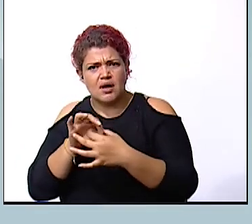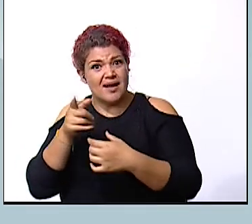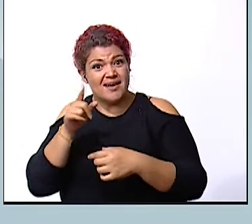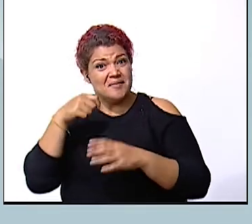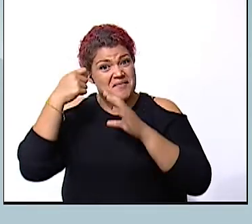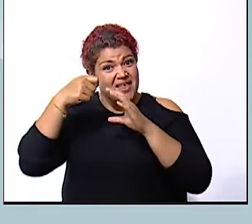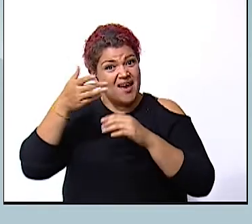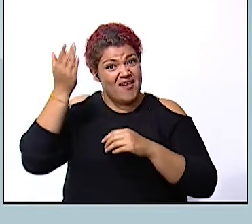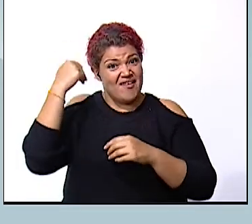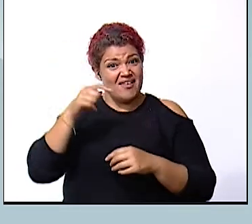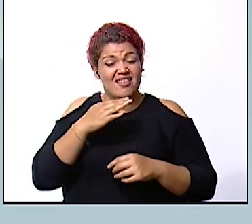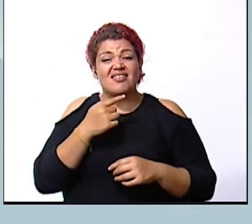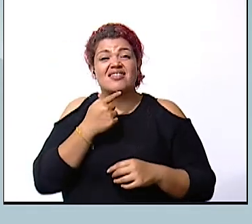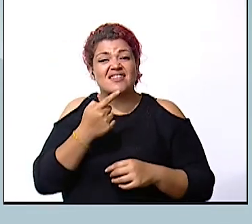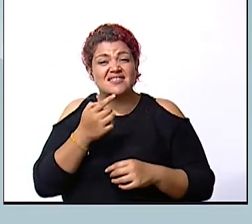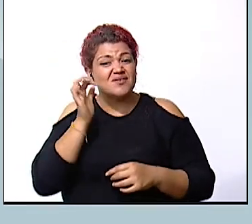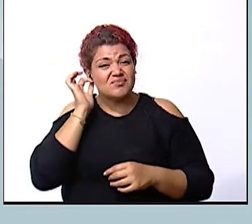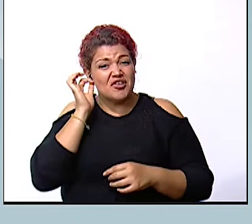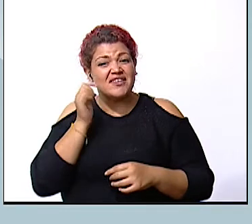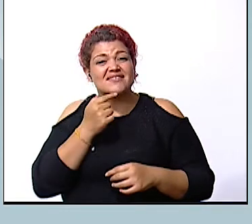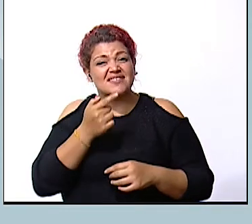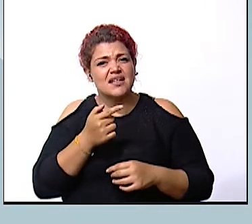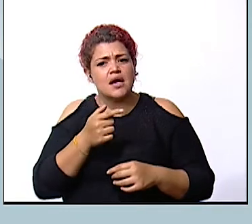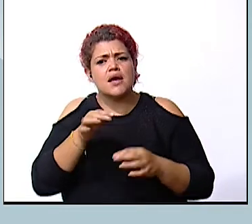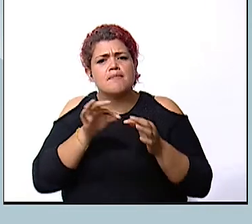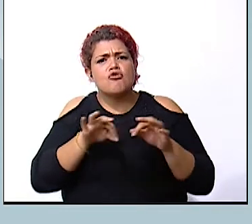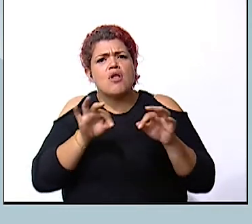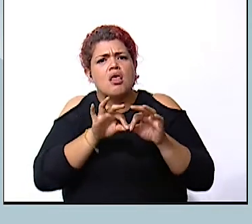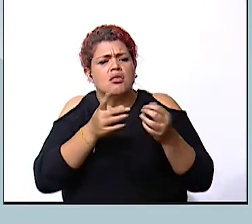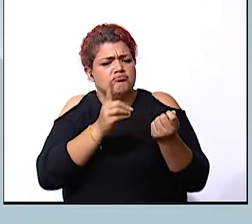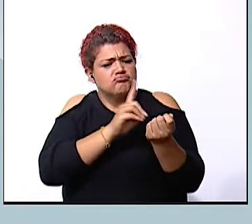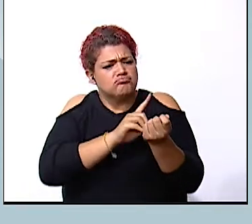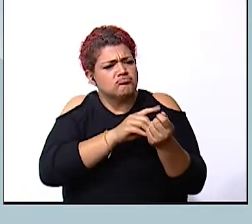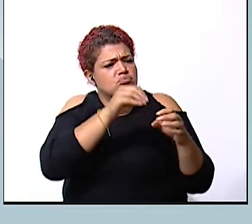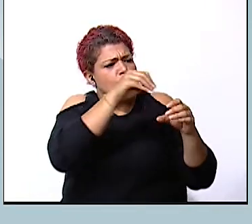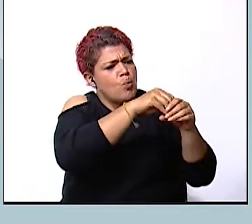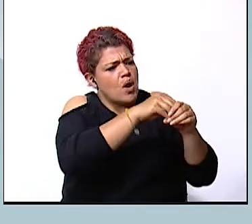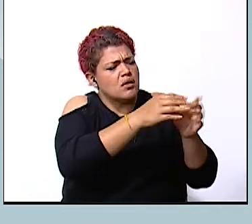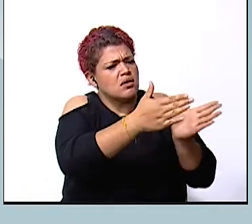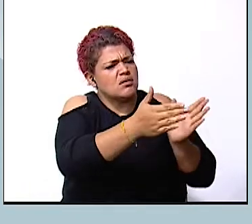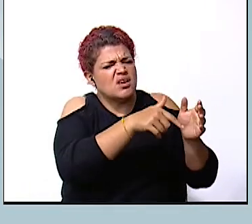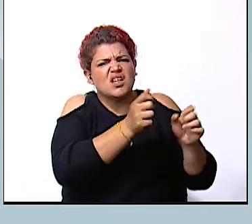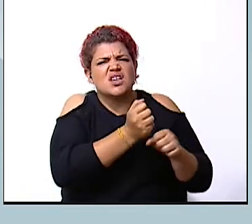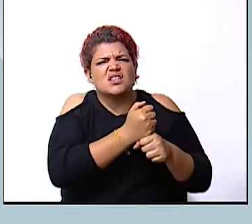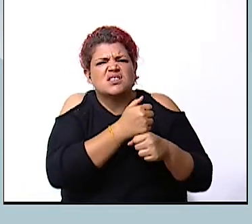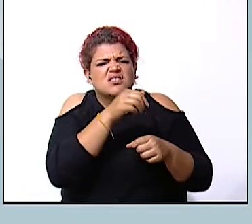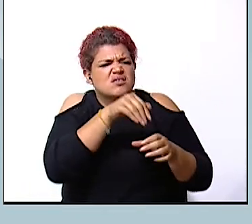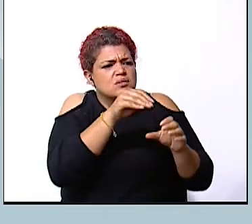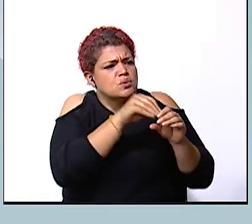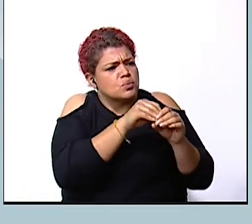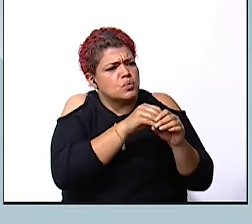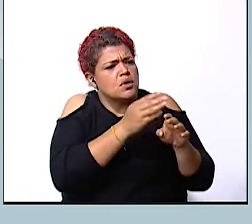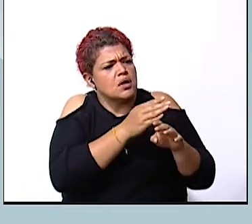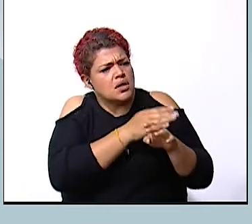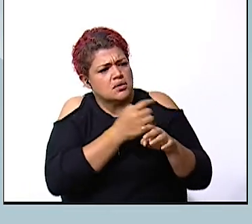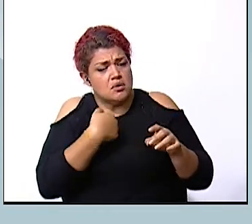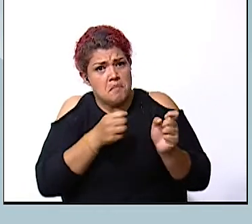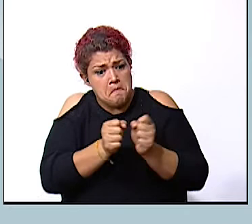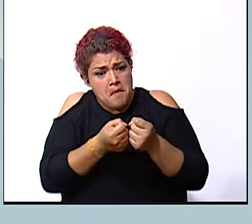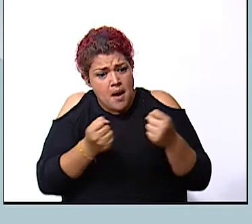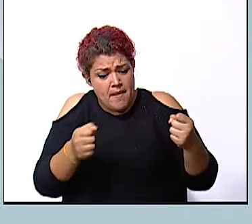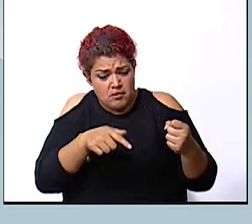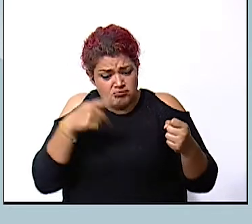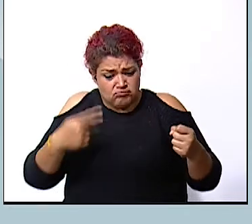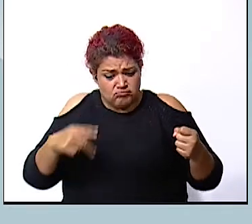Paola que decía que teníamos que tener un botiquín que debamos tomar acciones y luego con el mapa de